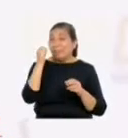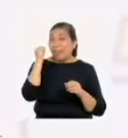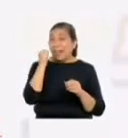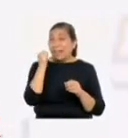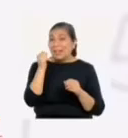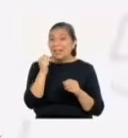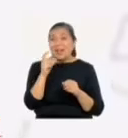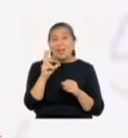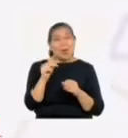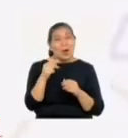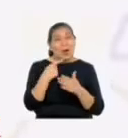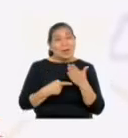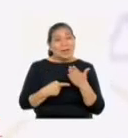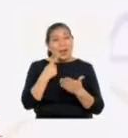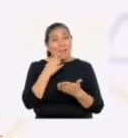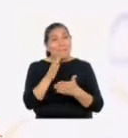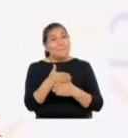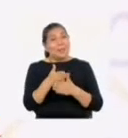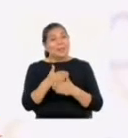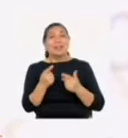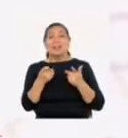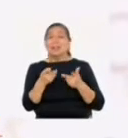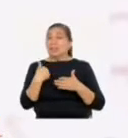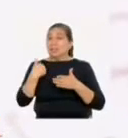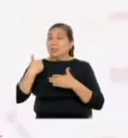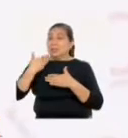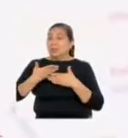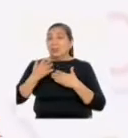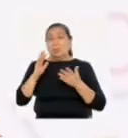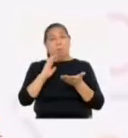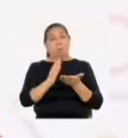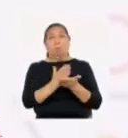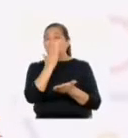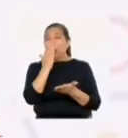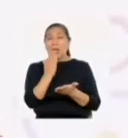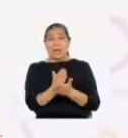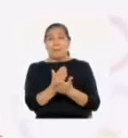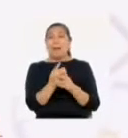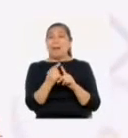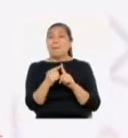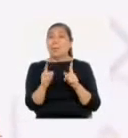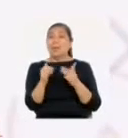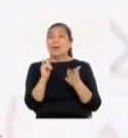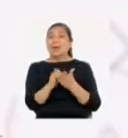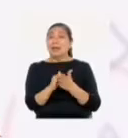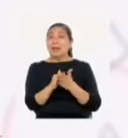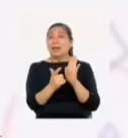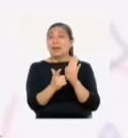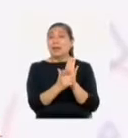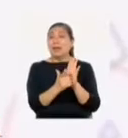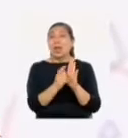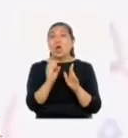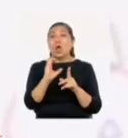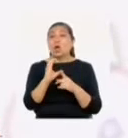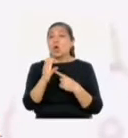obligaciones inherentes a las partes generaba conflictos. Pese a que la legislación colonial no